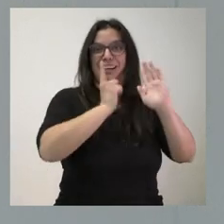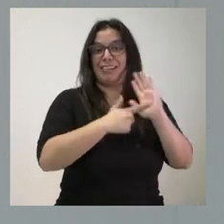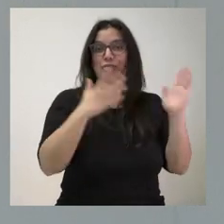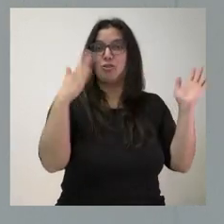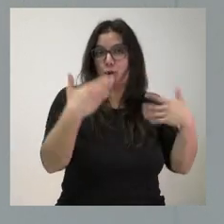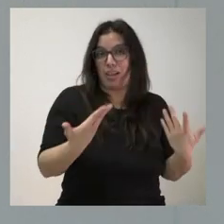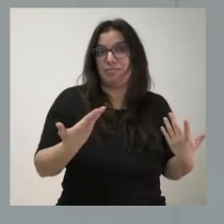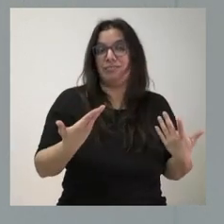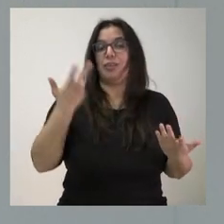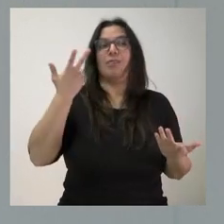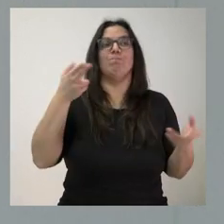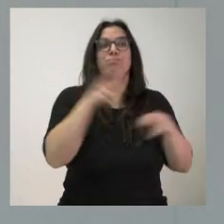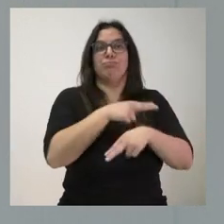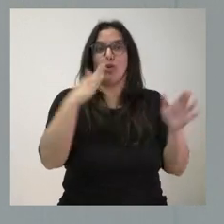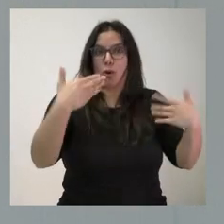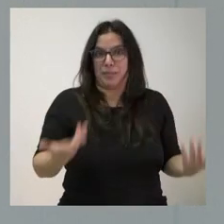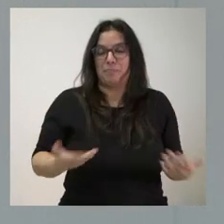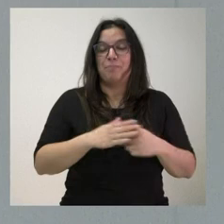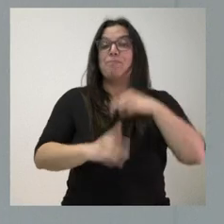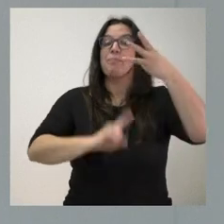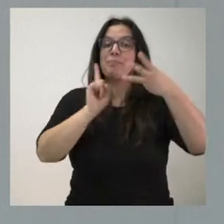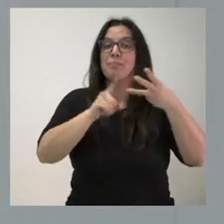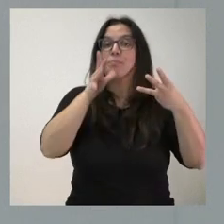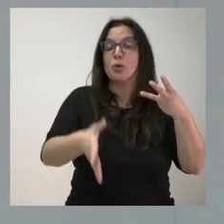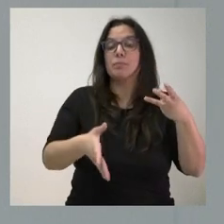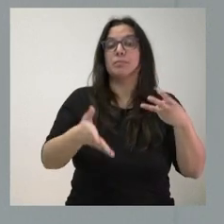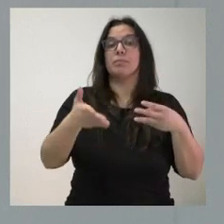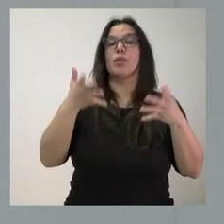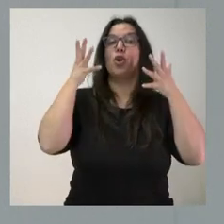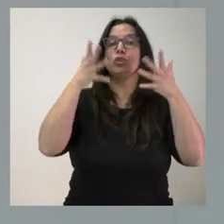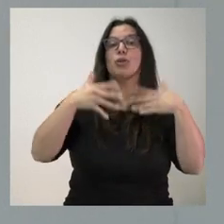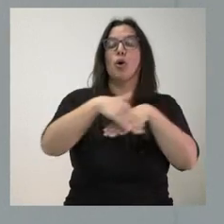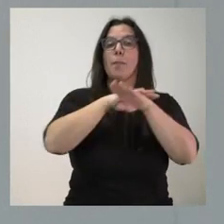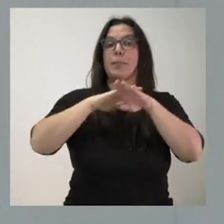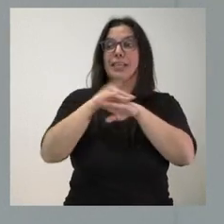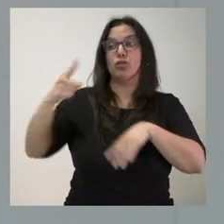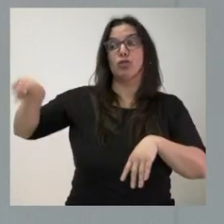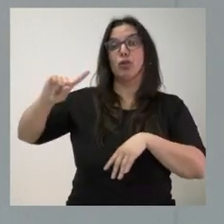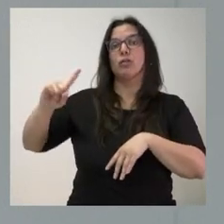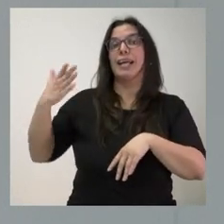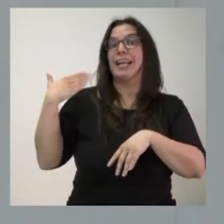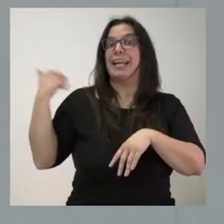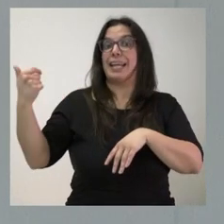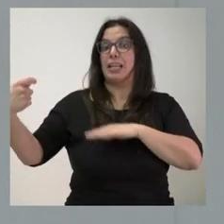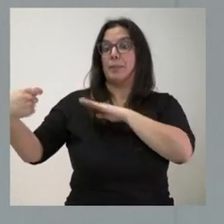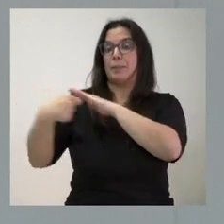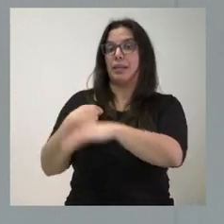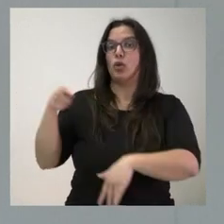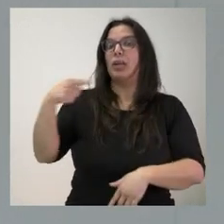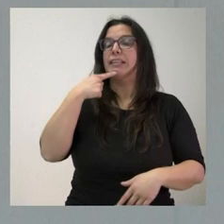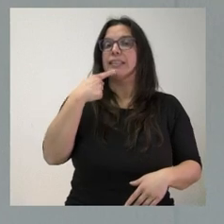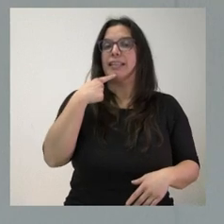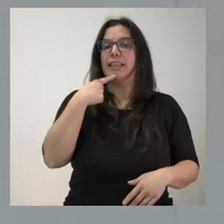impugnar. Y tercero, porque el Consejo de Ministros ha planteado un requerimiento por un conflicto constitucional de competencias